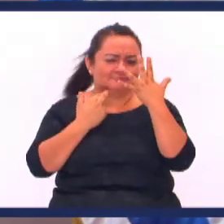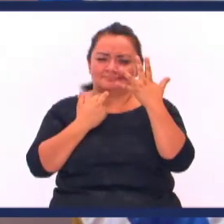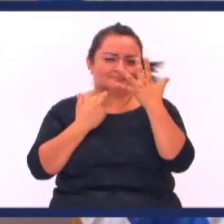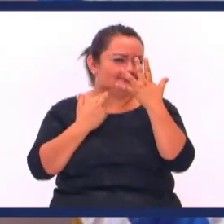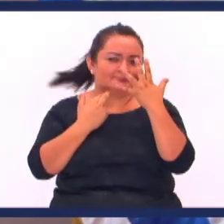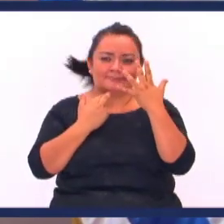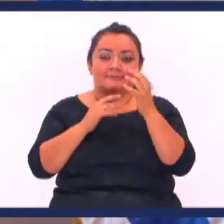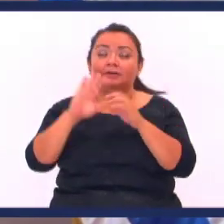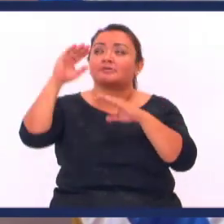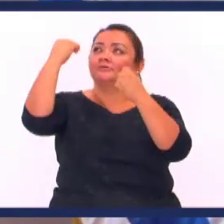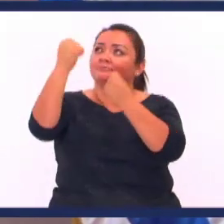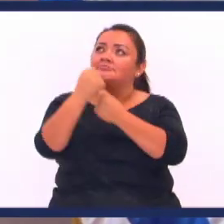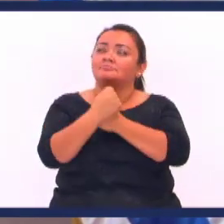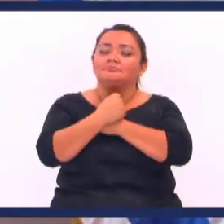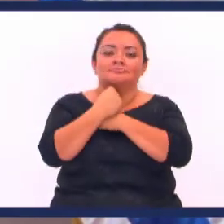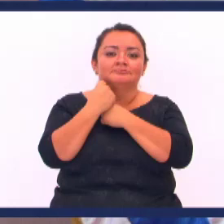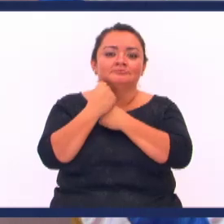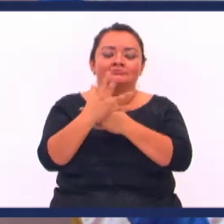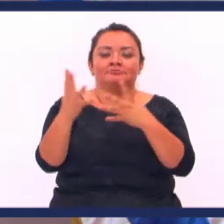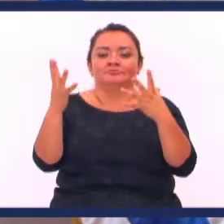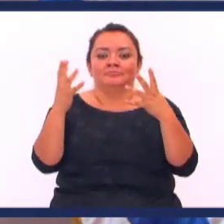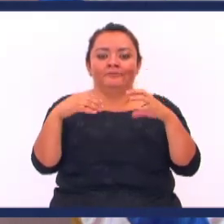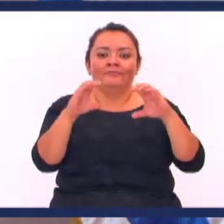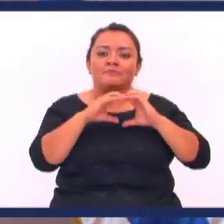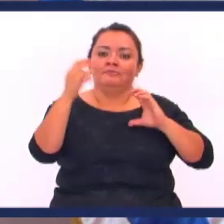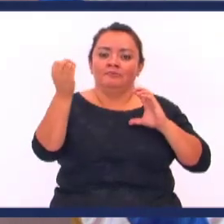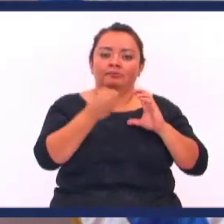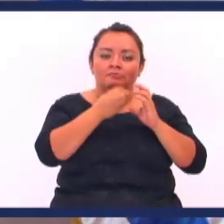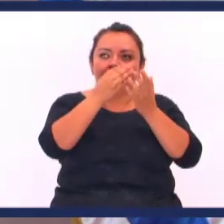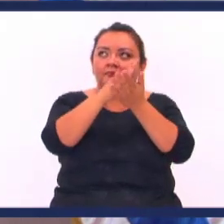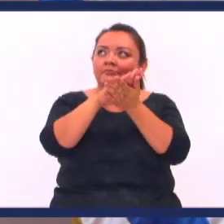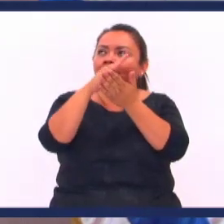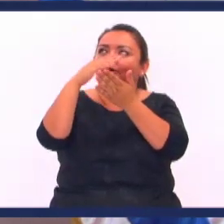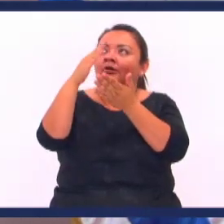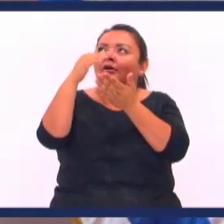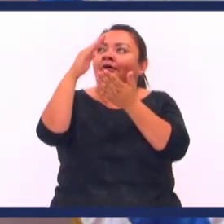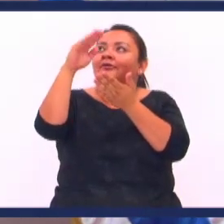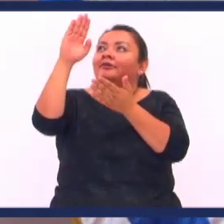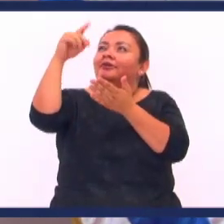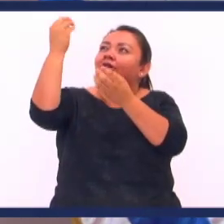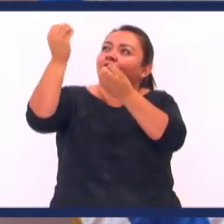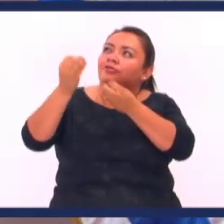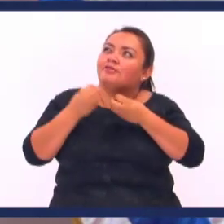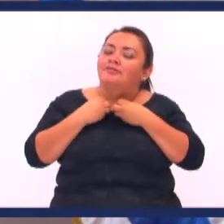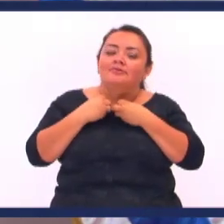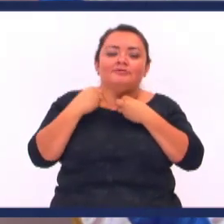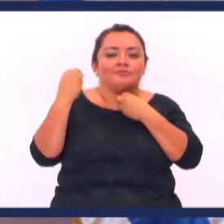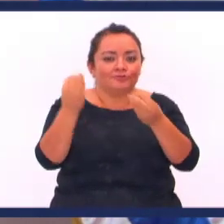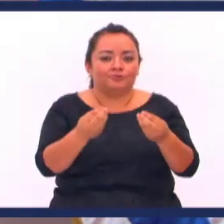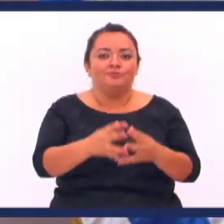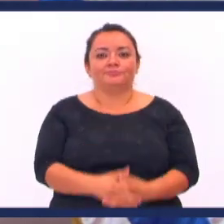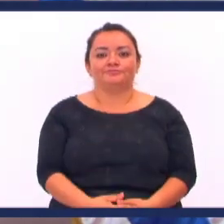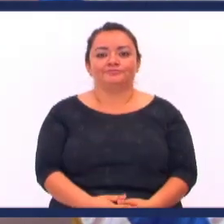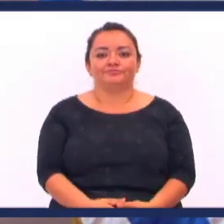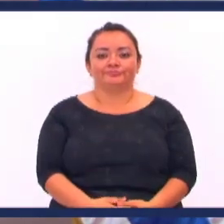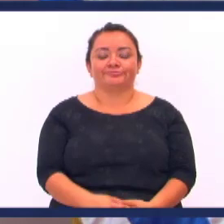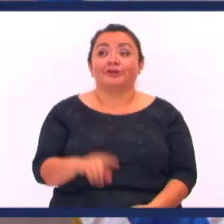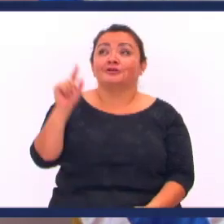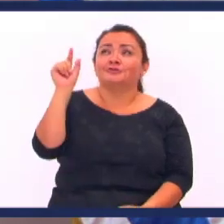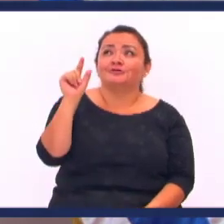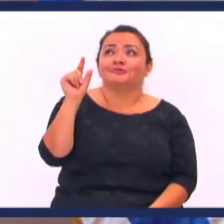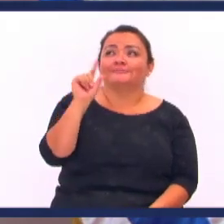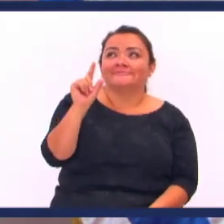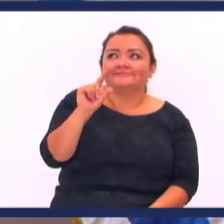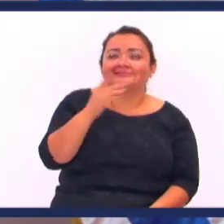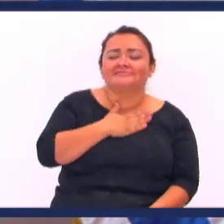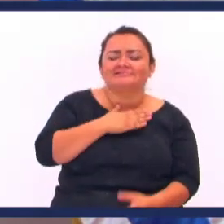Porque el amor de Dios Ha sido derramado Sobre nuestros corazones Por el Espíritu Santo Que nos fue dado Ok Entonces Dios permite